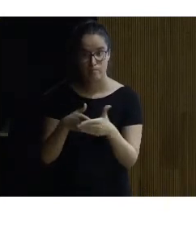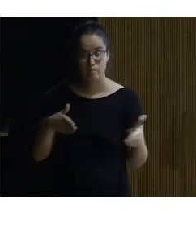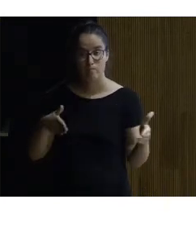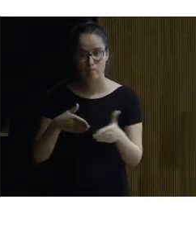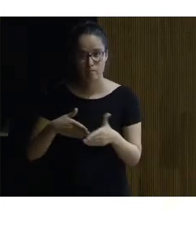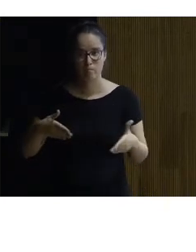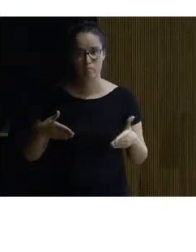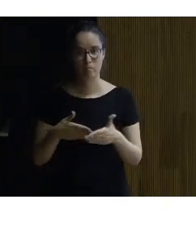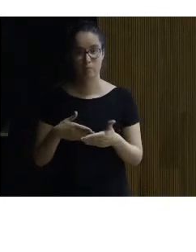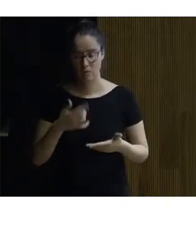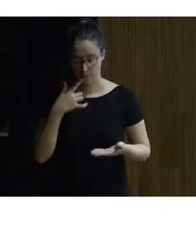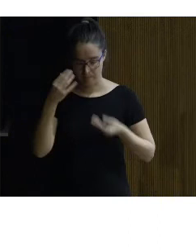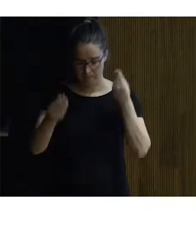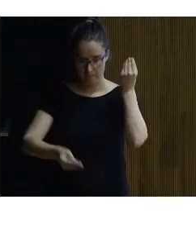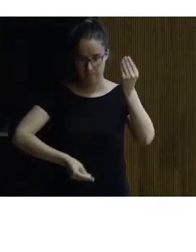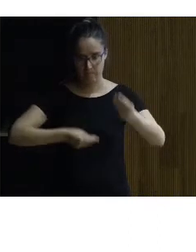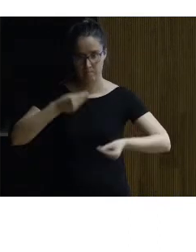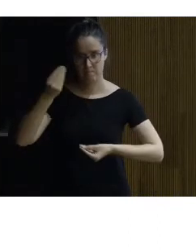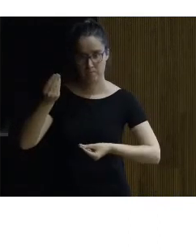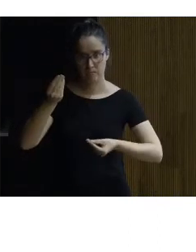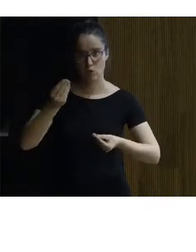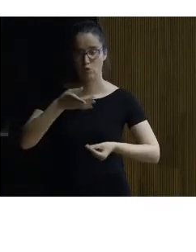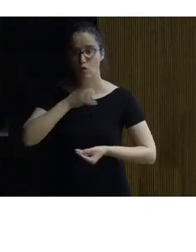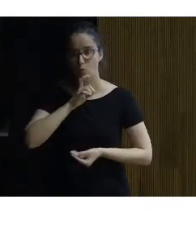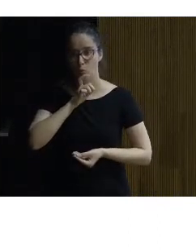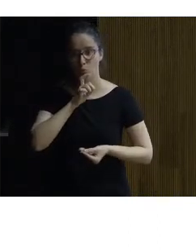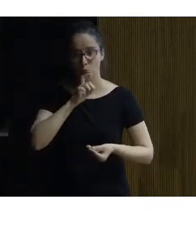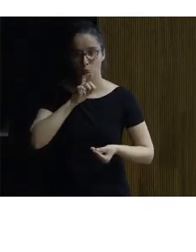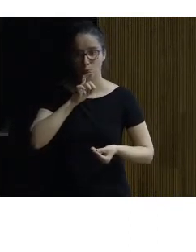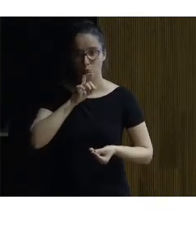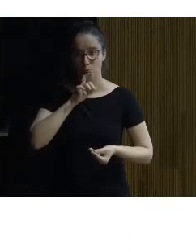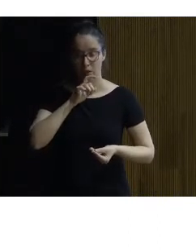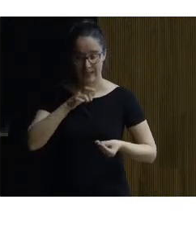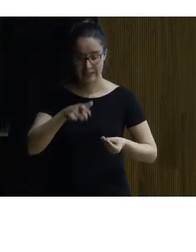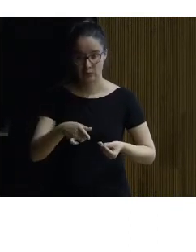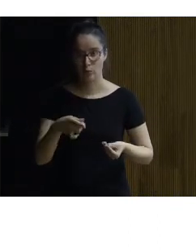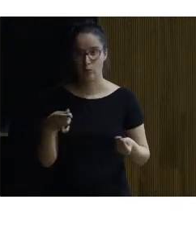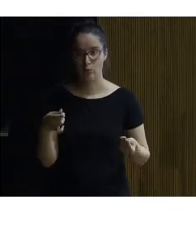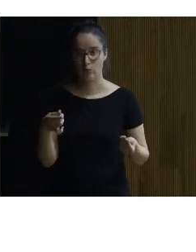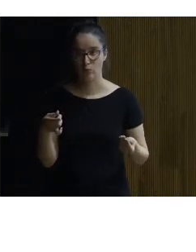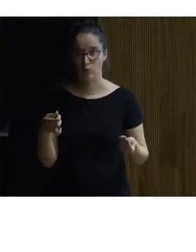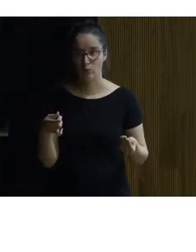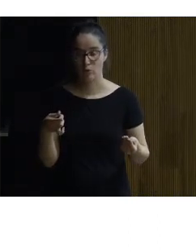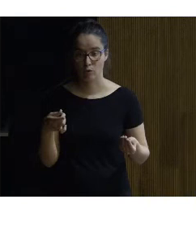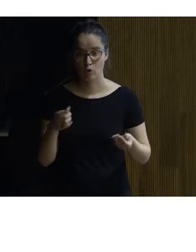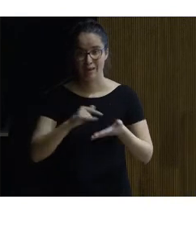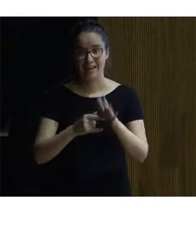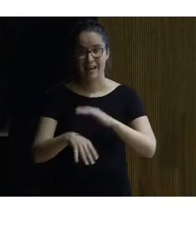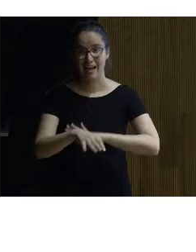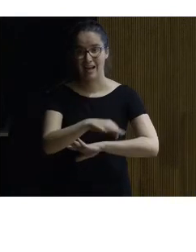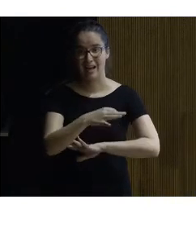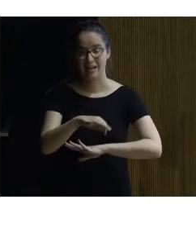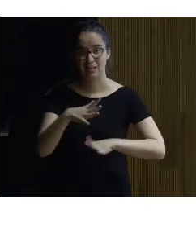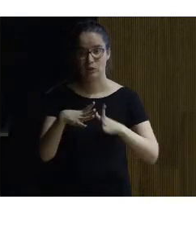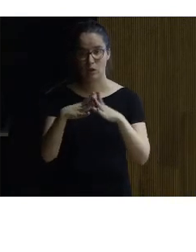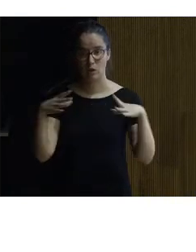lo que decidimos fue resolverlo darle la vuelta y tal esto estaba hecho con el arquitecto de la